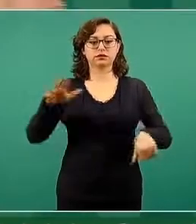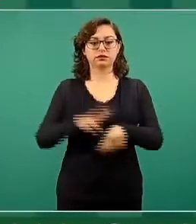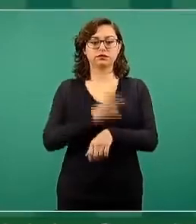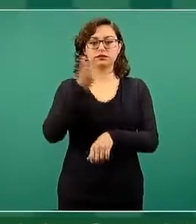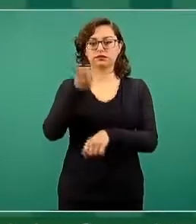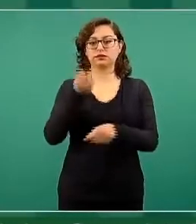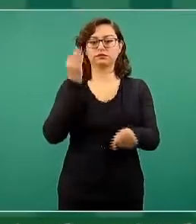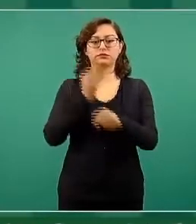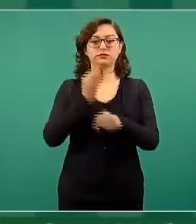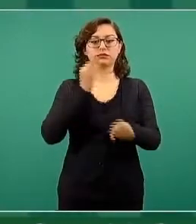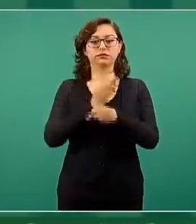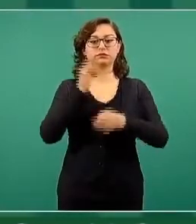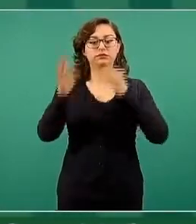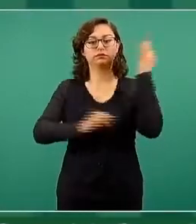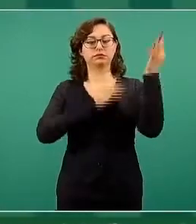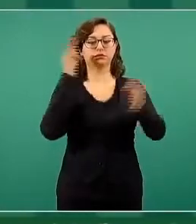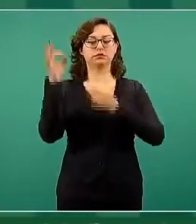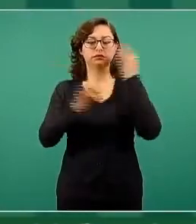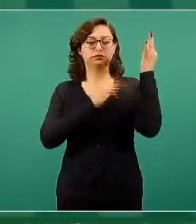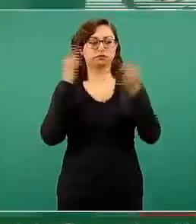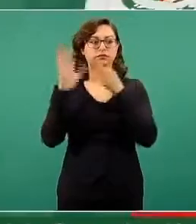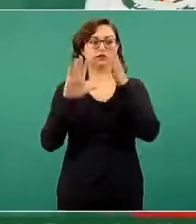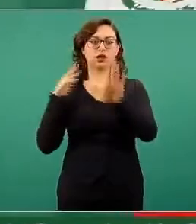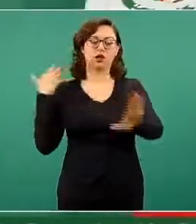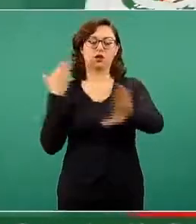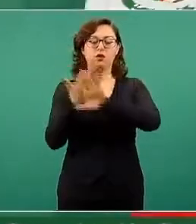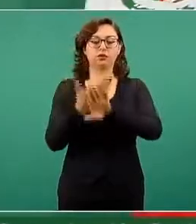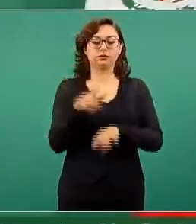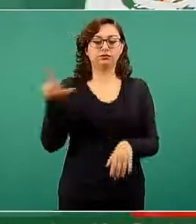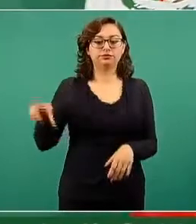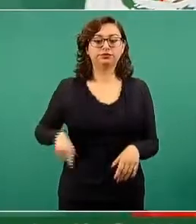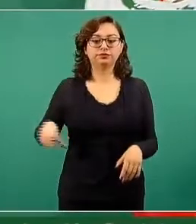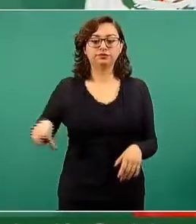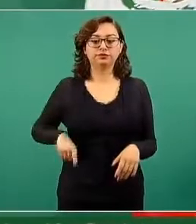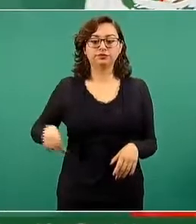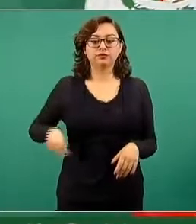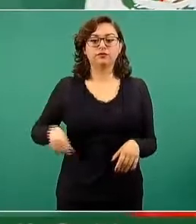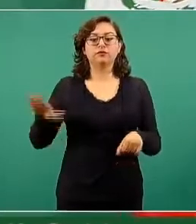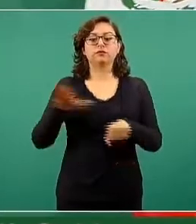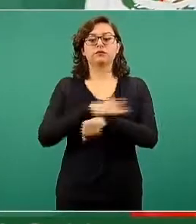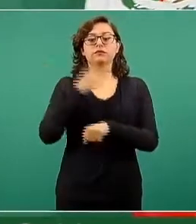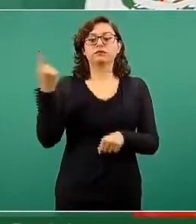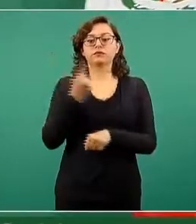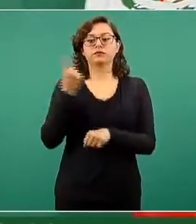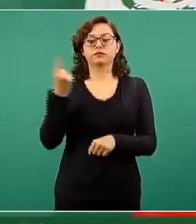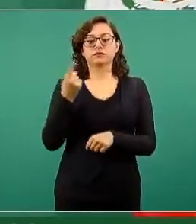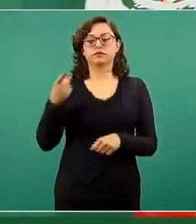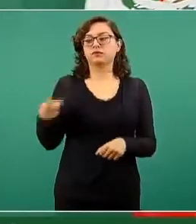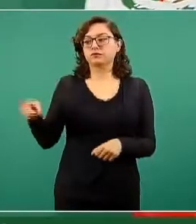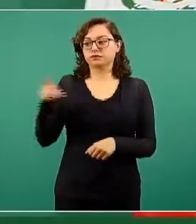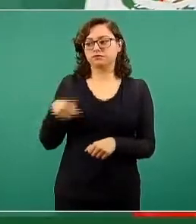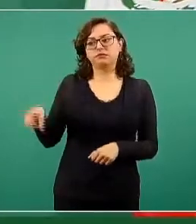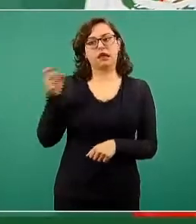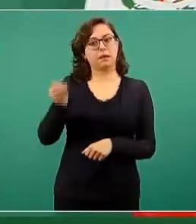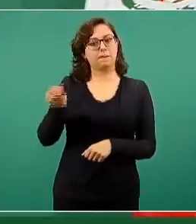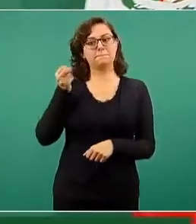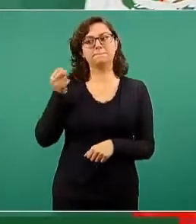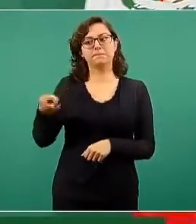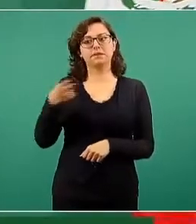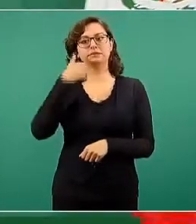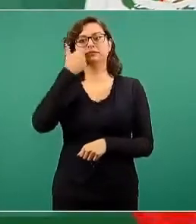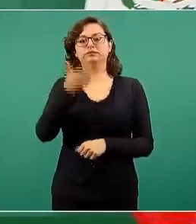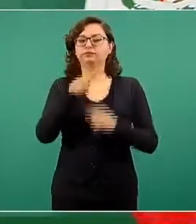la campaña en contra de nosotros, porque quieren seguir manteniendo sus privilegios,